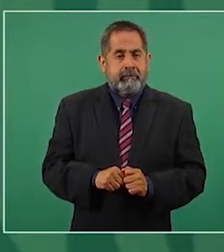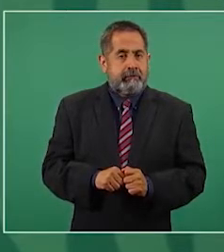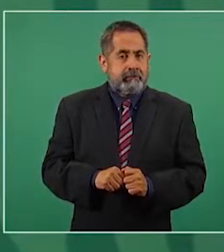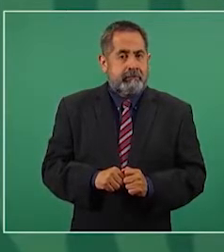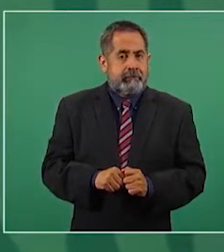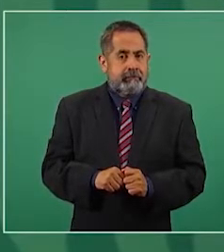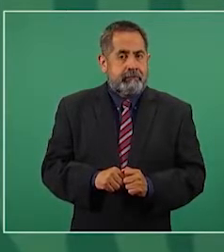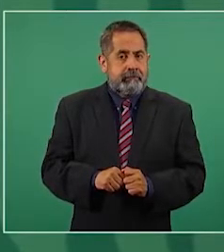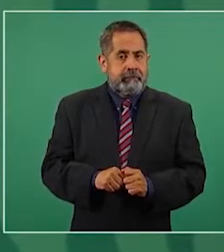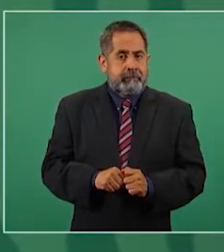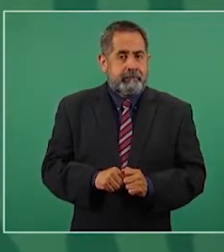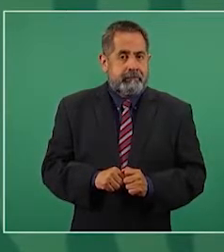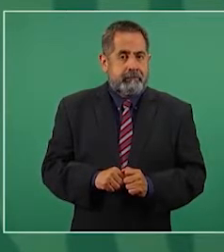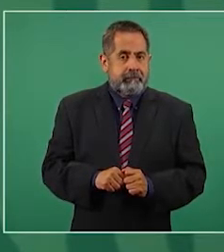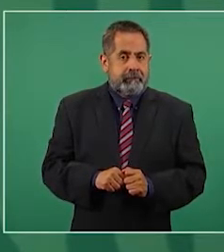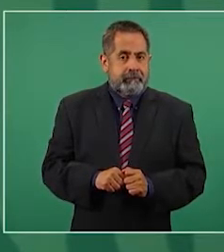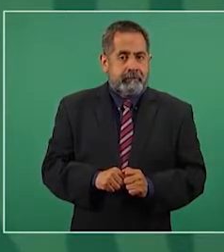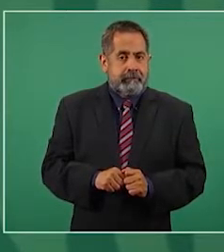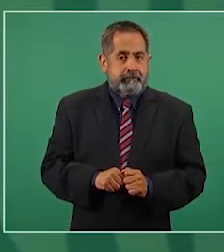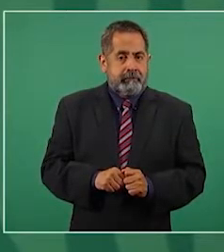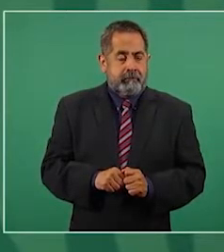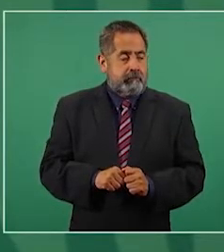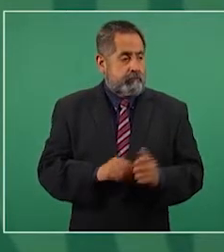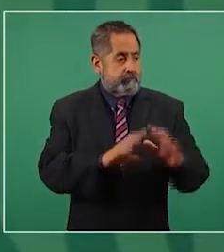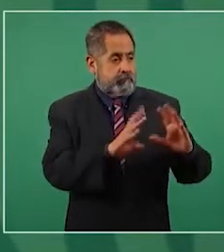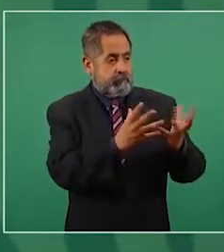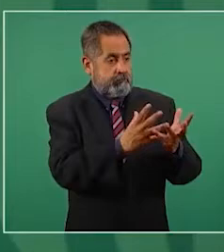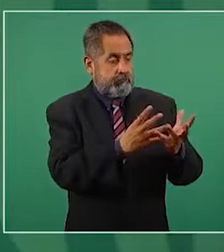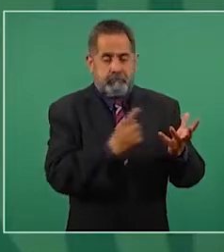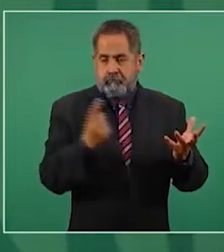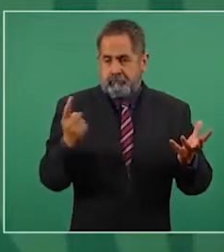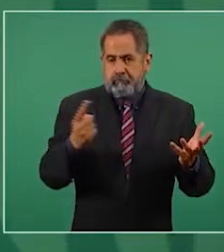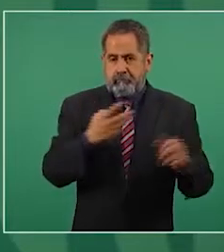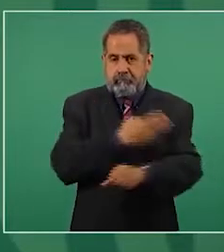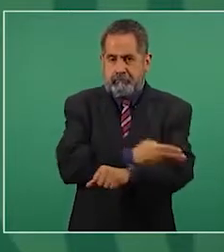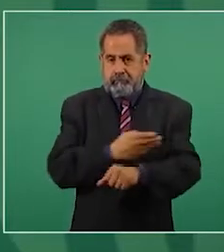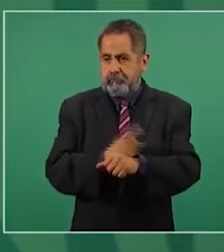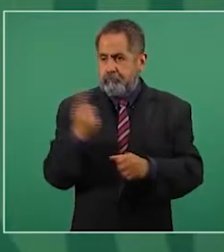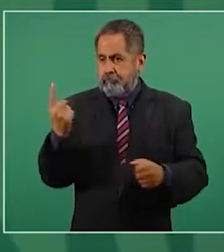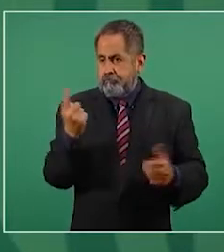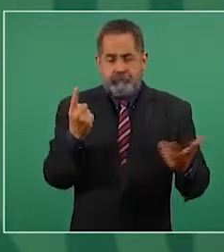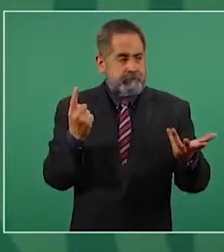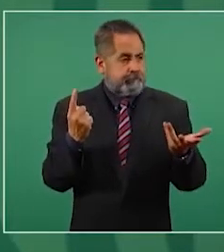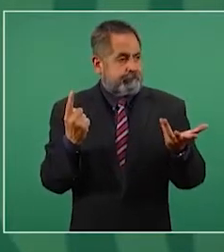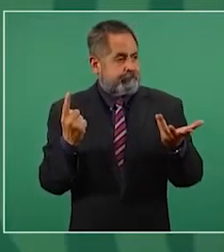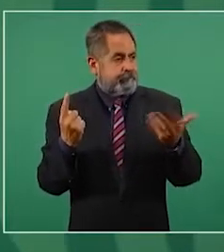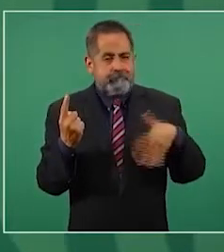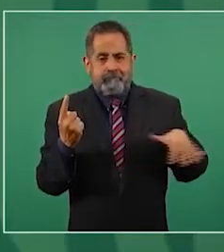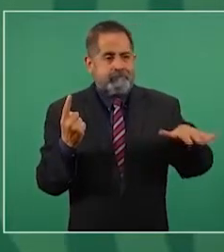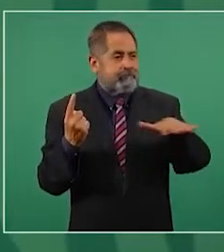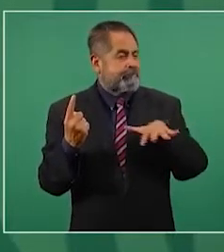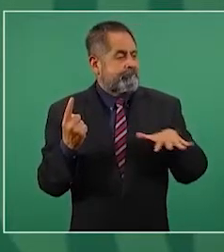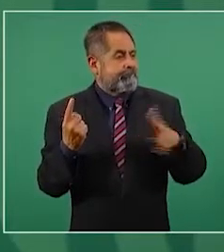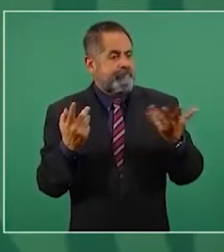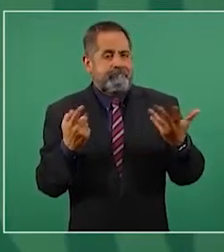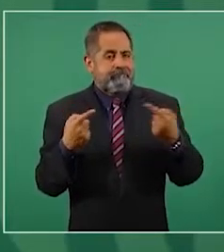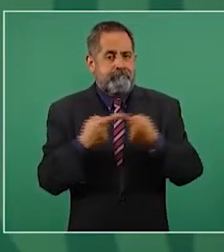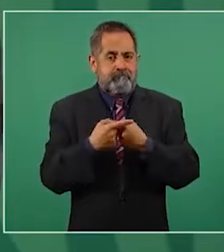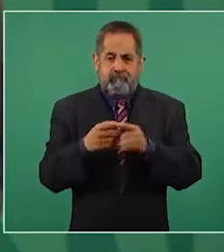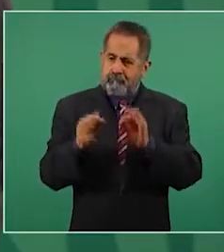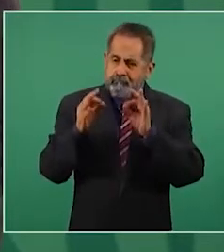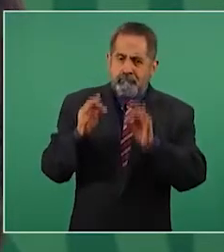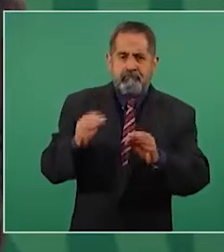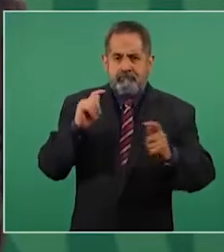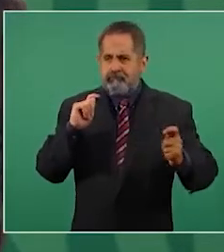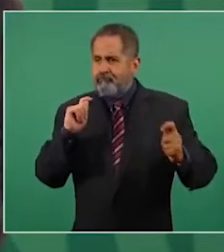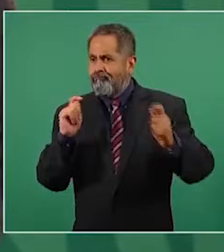Como no habían condiciones en ese entonces para consumar